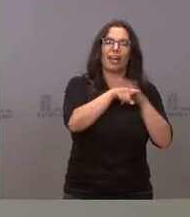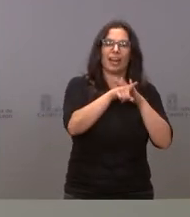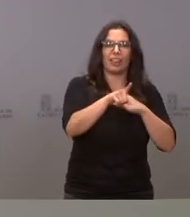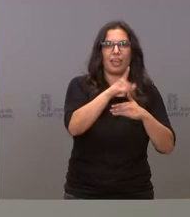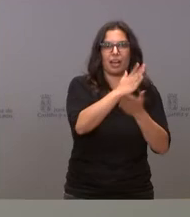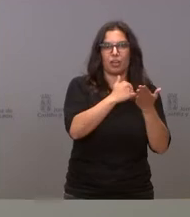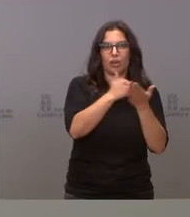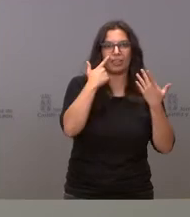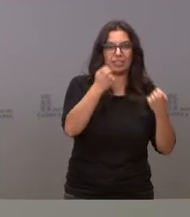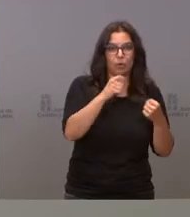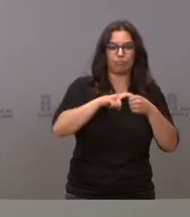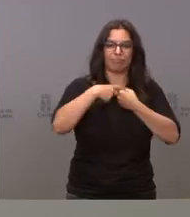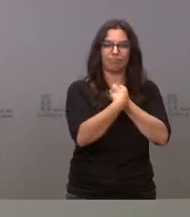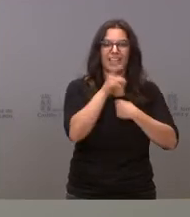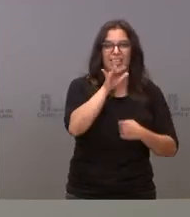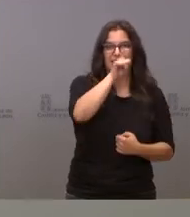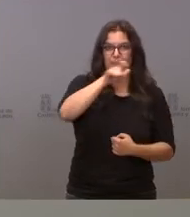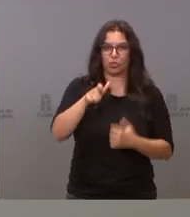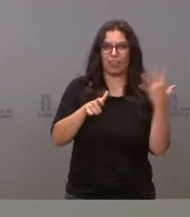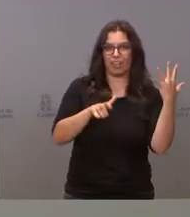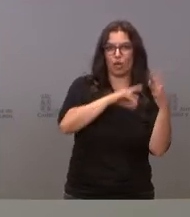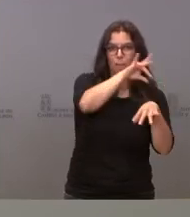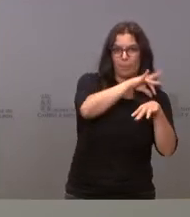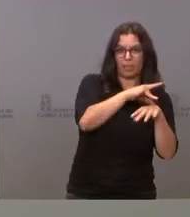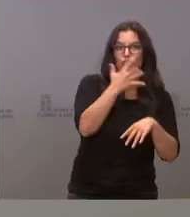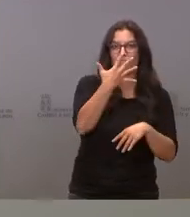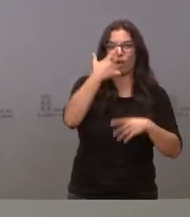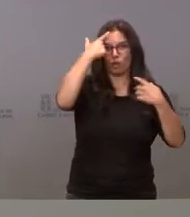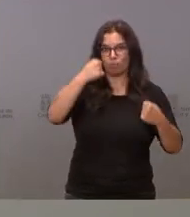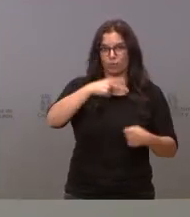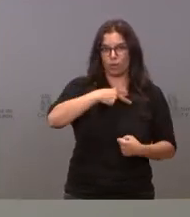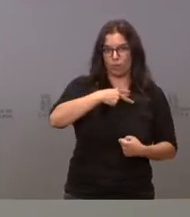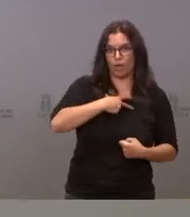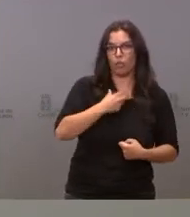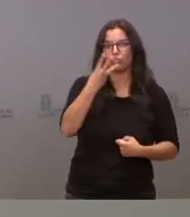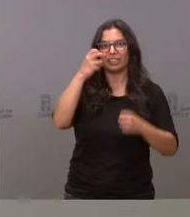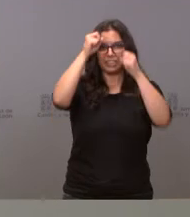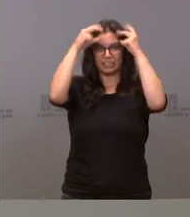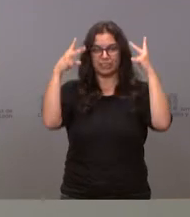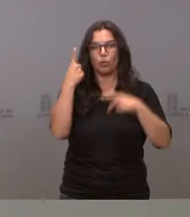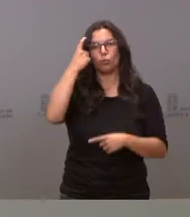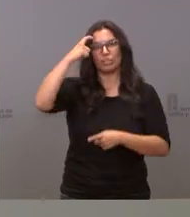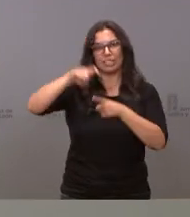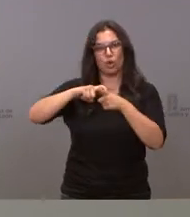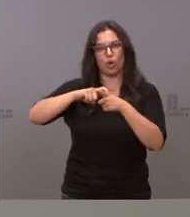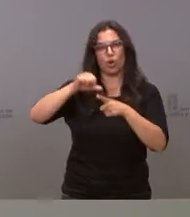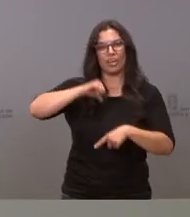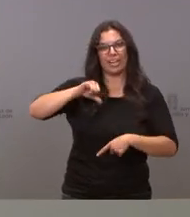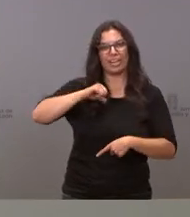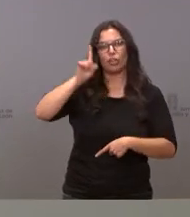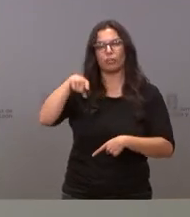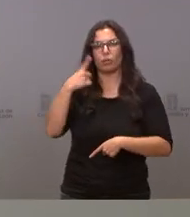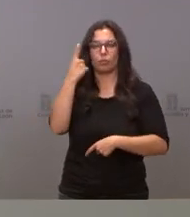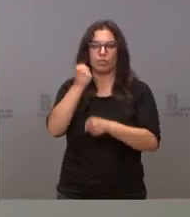Se compondrá de 15 miembros, 5 médicos, 5 juristas, 3 enfermeros, un psicólogo clínico y un trabajador